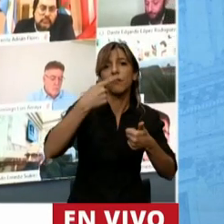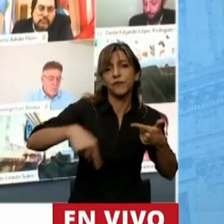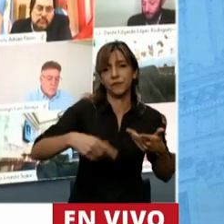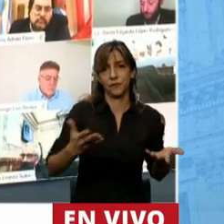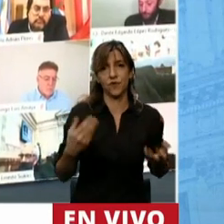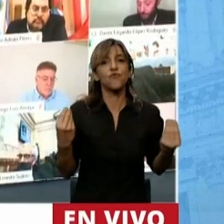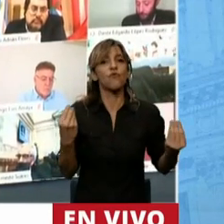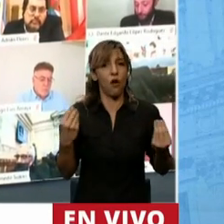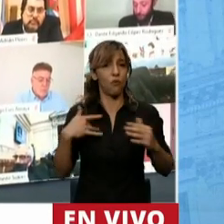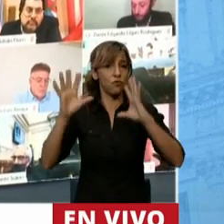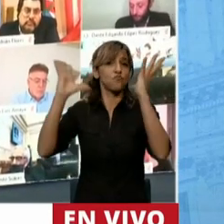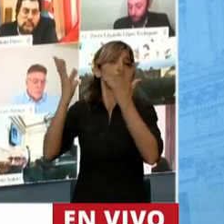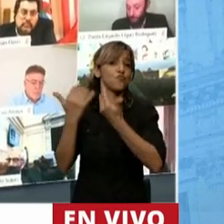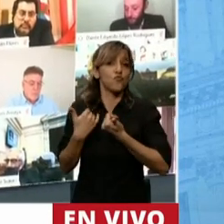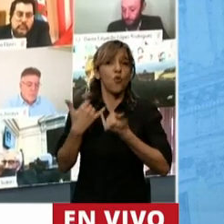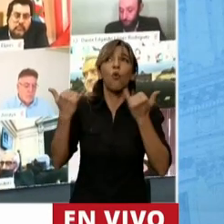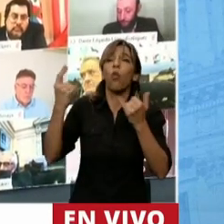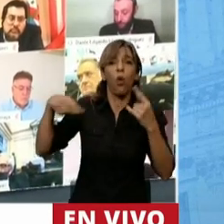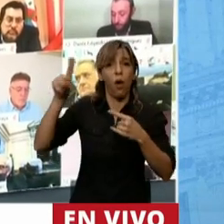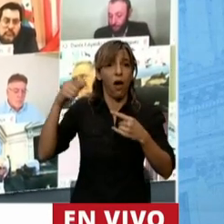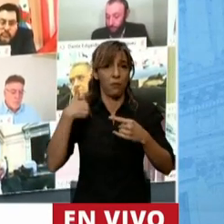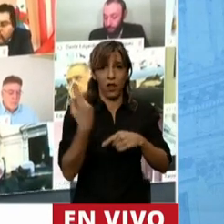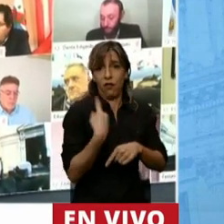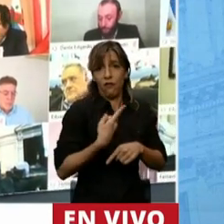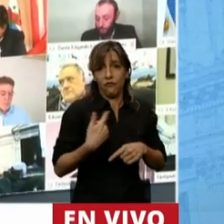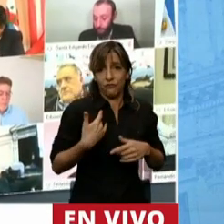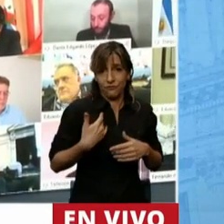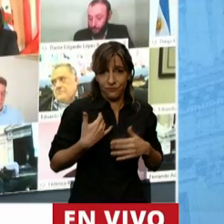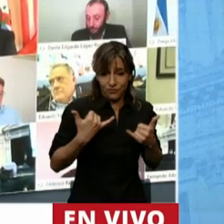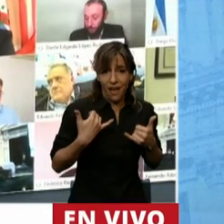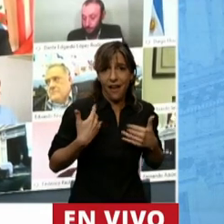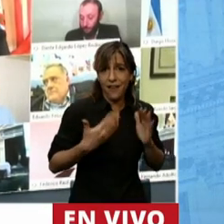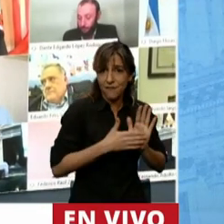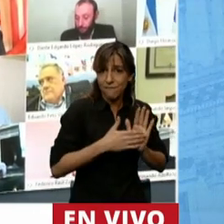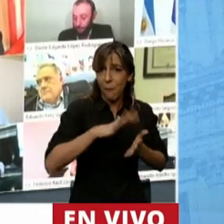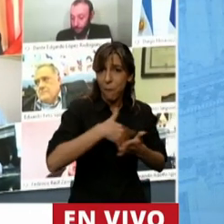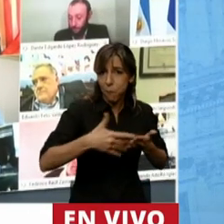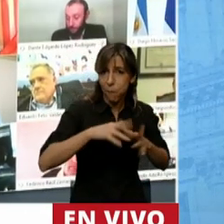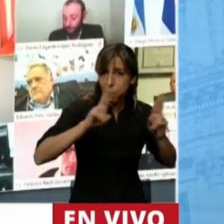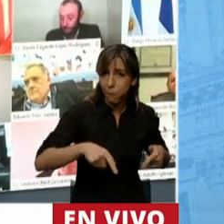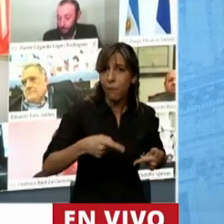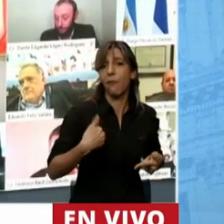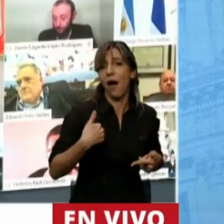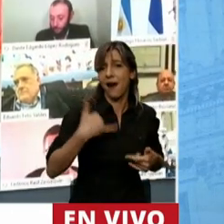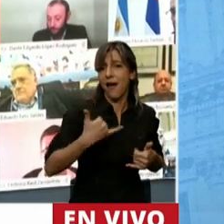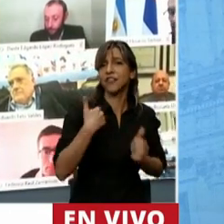somos un movimiento político que tiene espíritu que tiene mirada que tiene historia